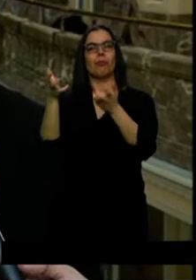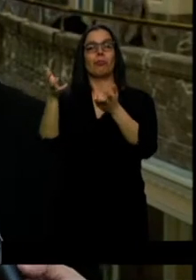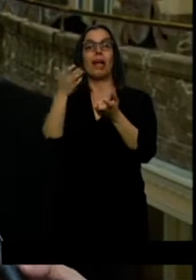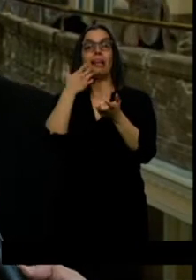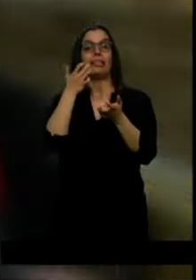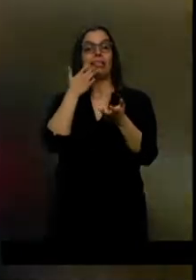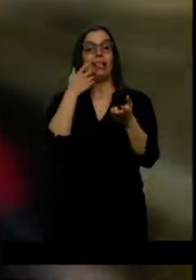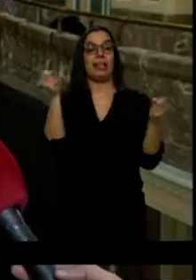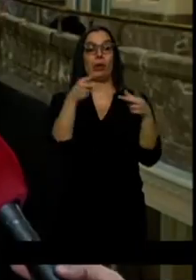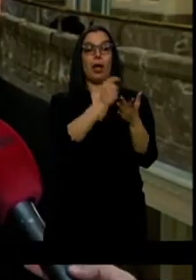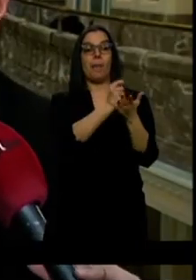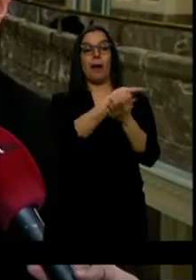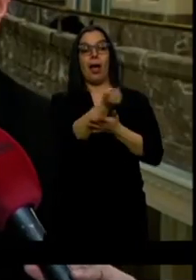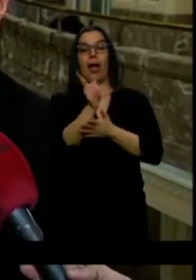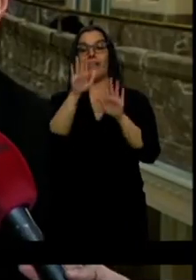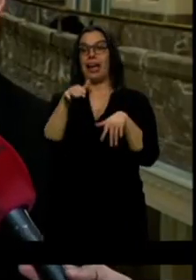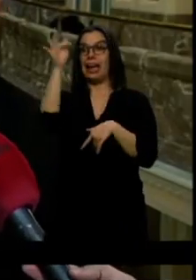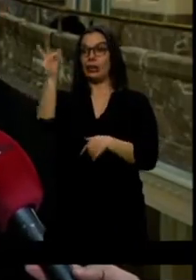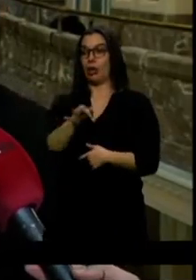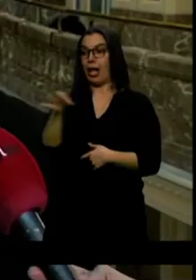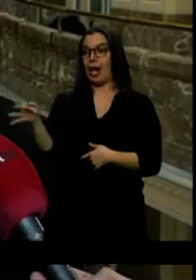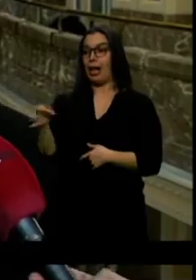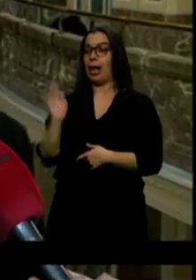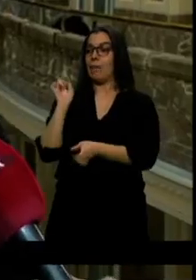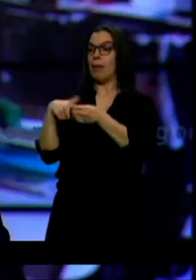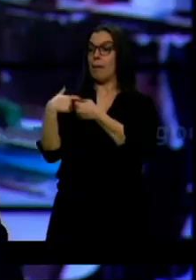de cotizantes de la seguridad social. Sería divertido si no fuera dramático.